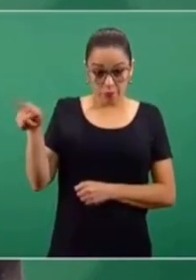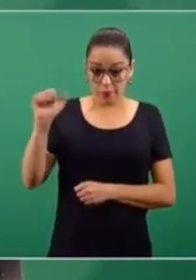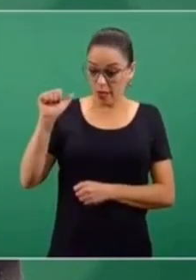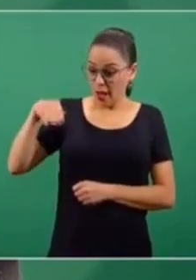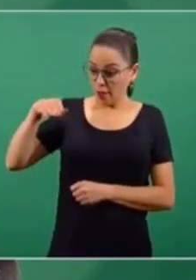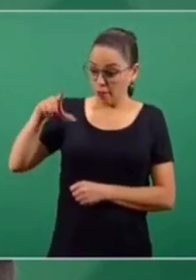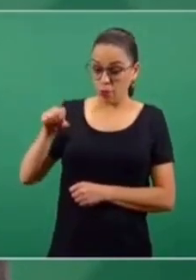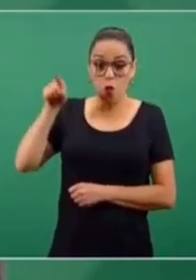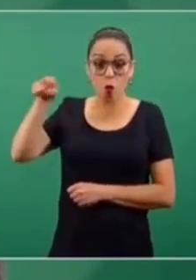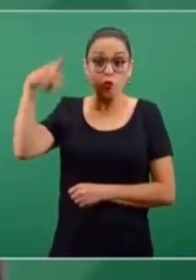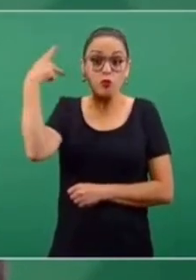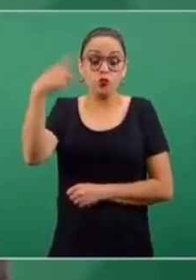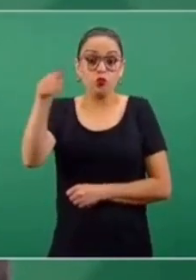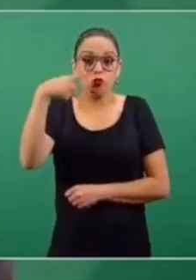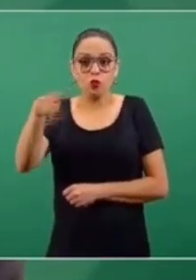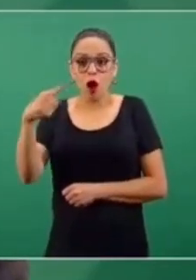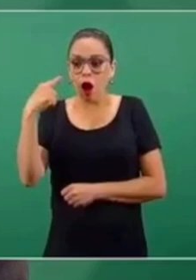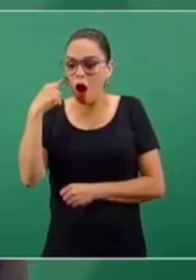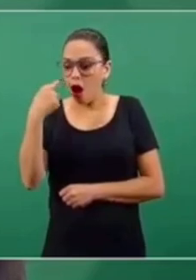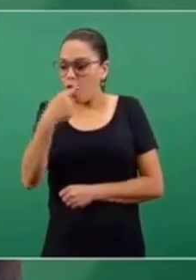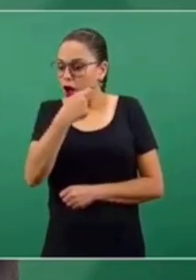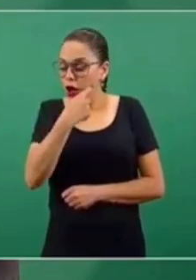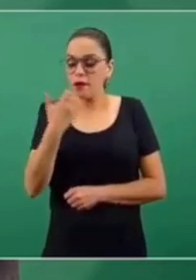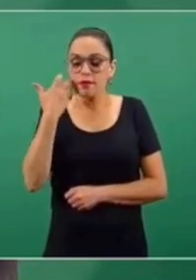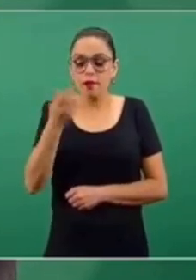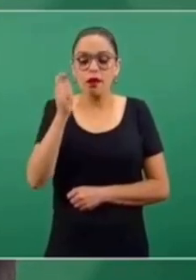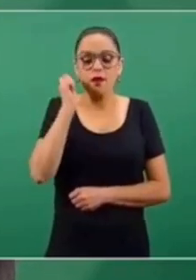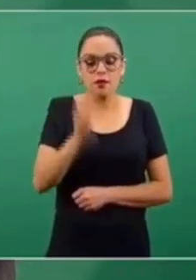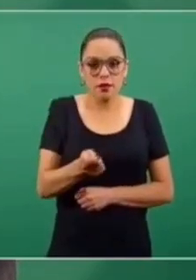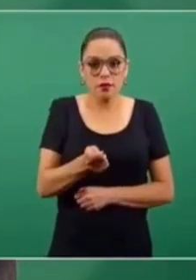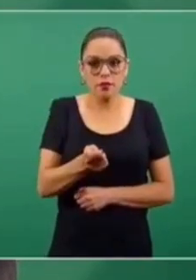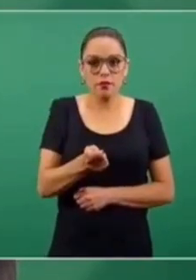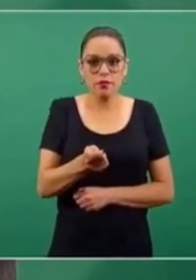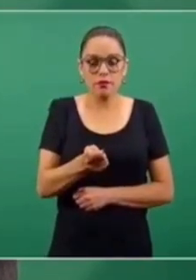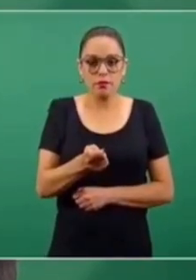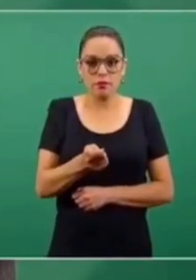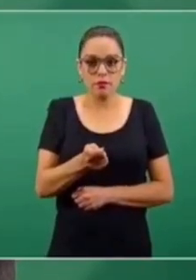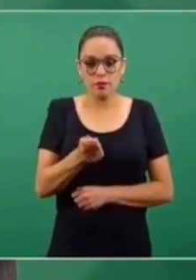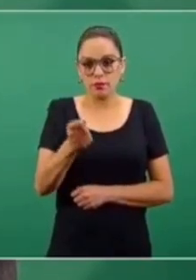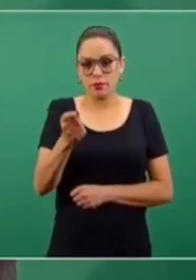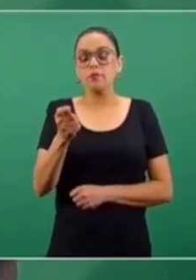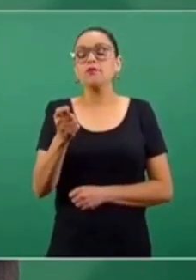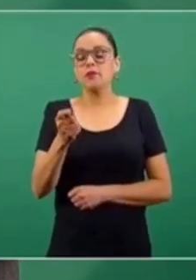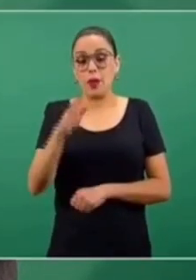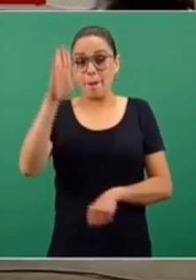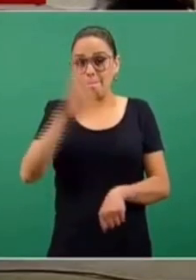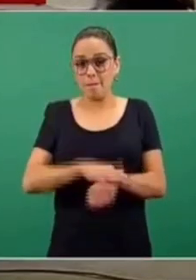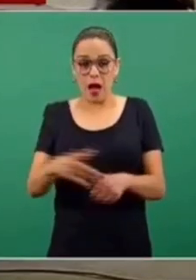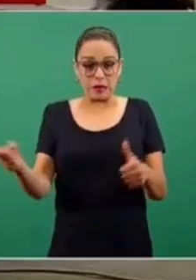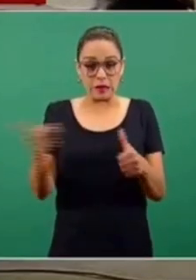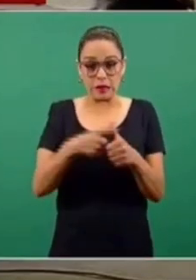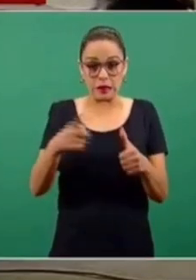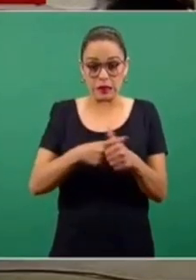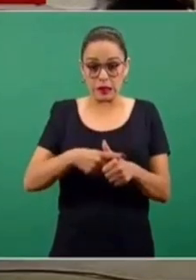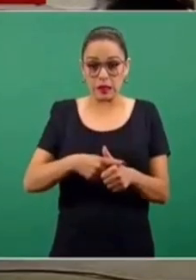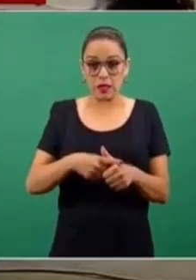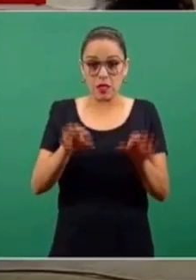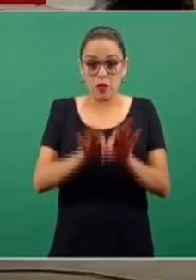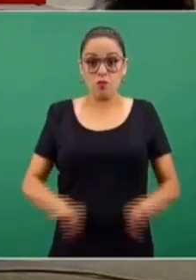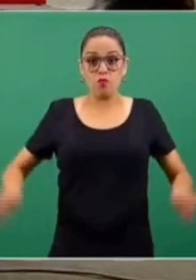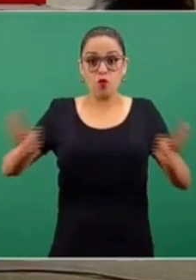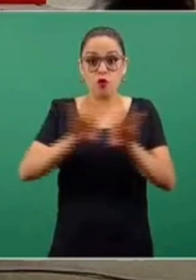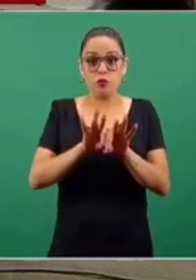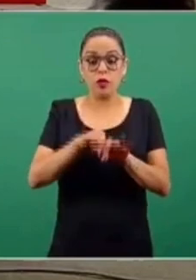tiene esta visión continuamente enfática de que el interés superior es de la nación, es del pueblo de México.